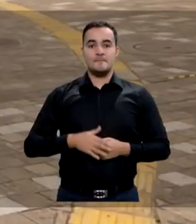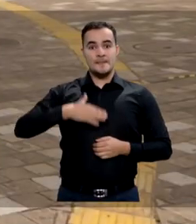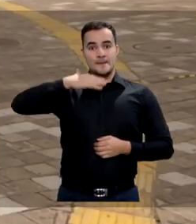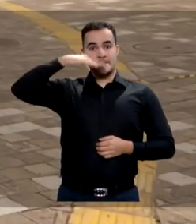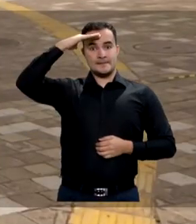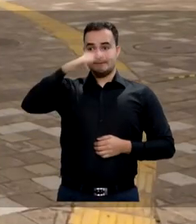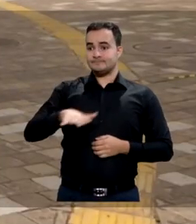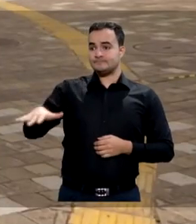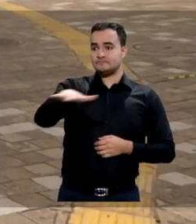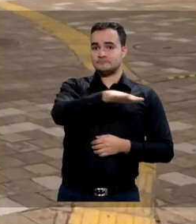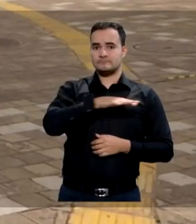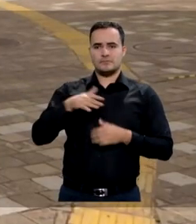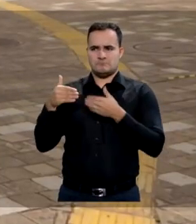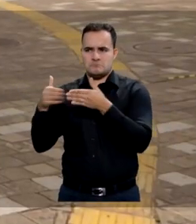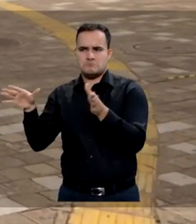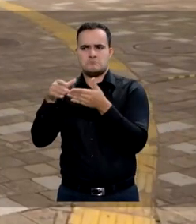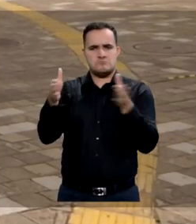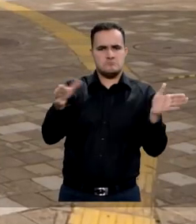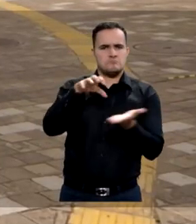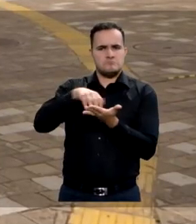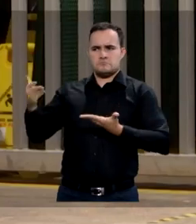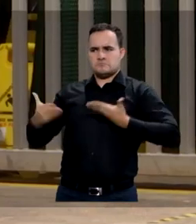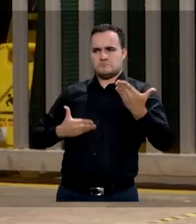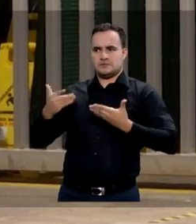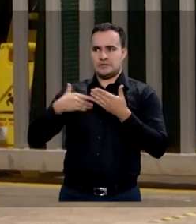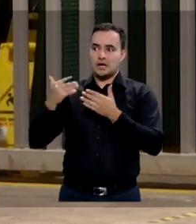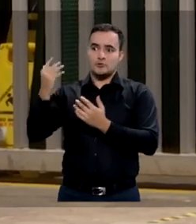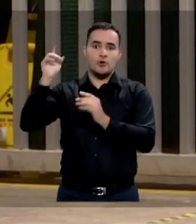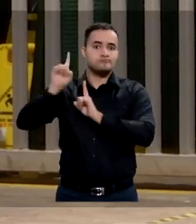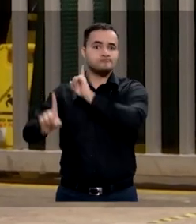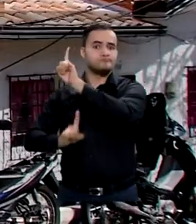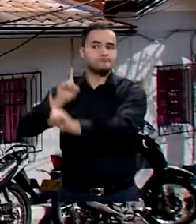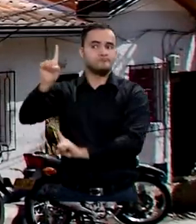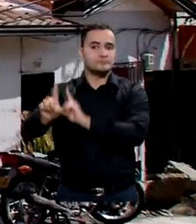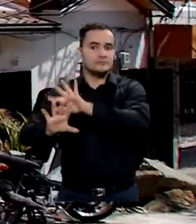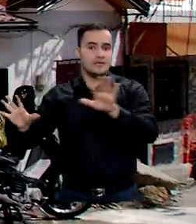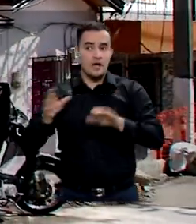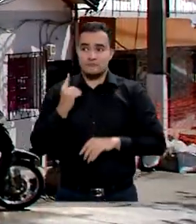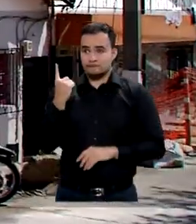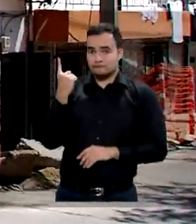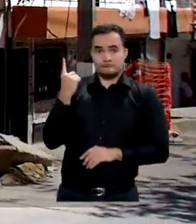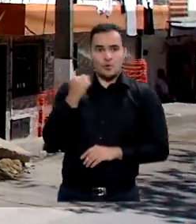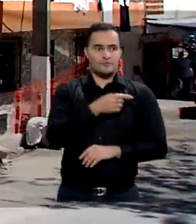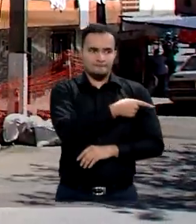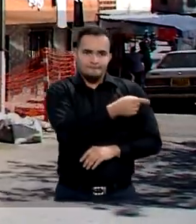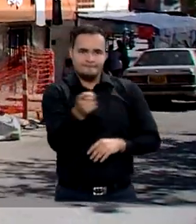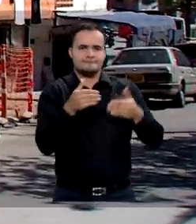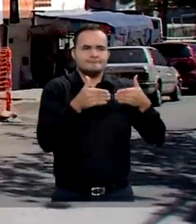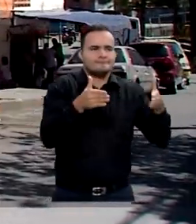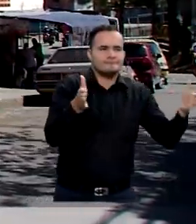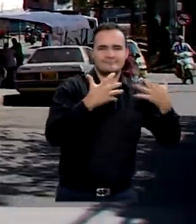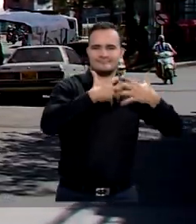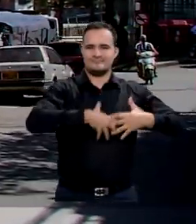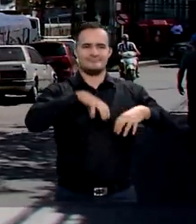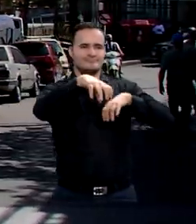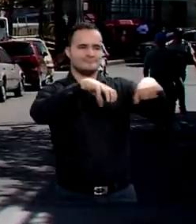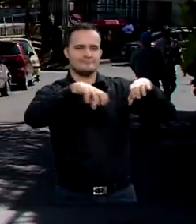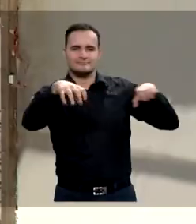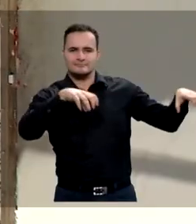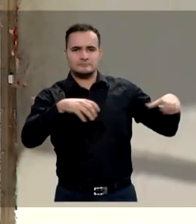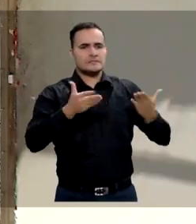En Medellín, no solo grandes centros comerciales reciben de nuevo a sus clientes. La reapertura gradual permite de nuevo actividades